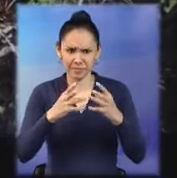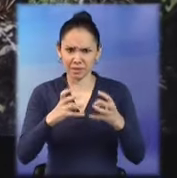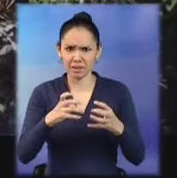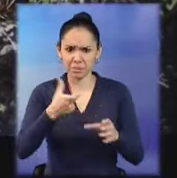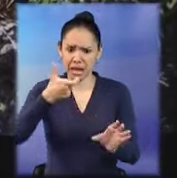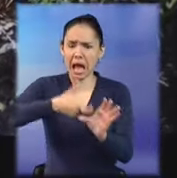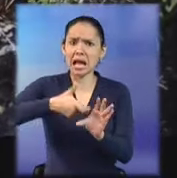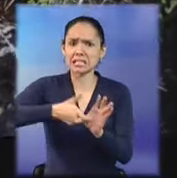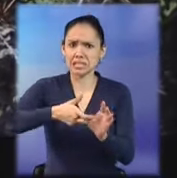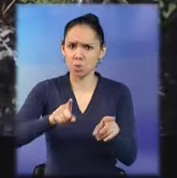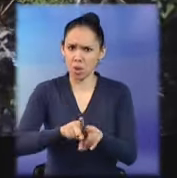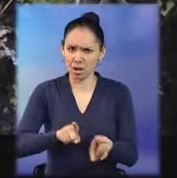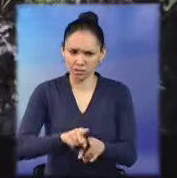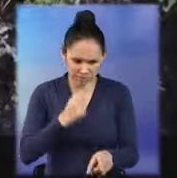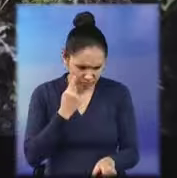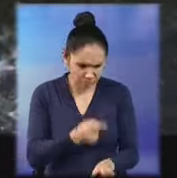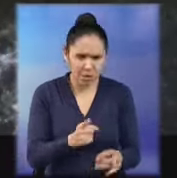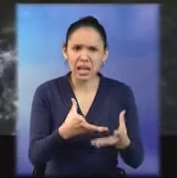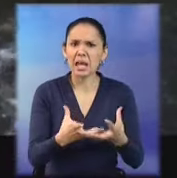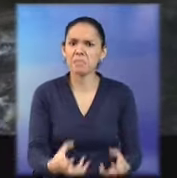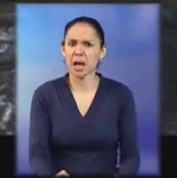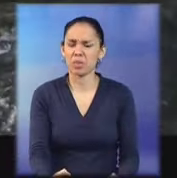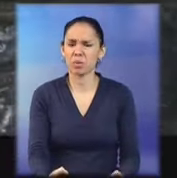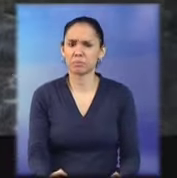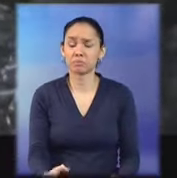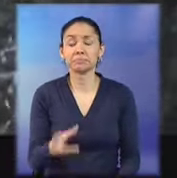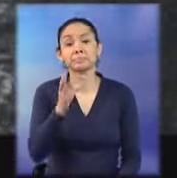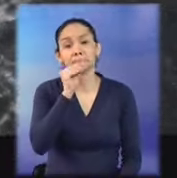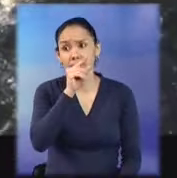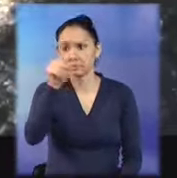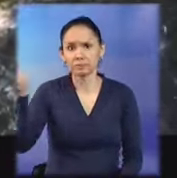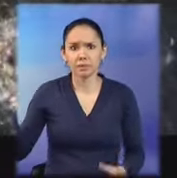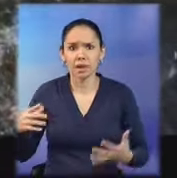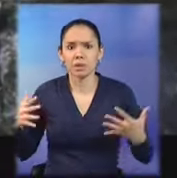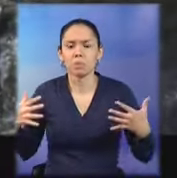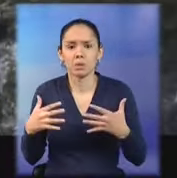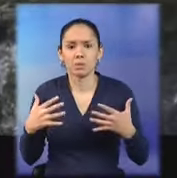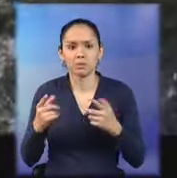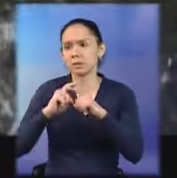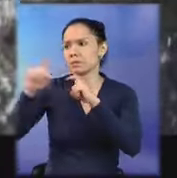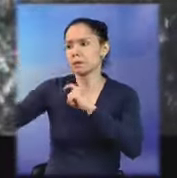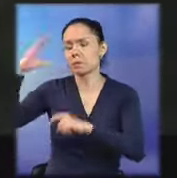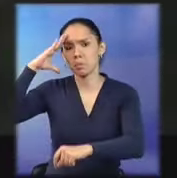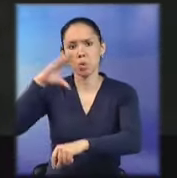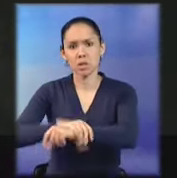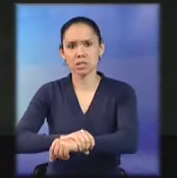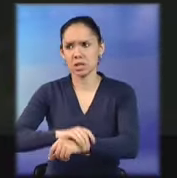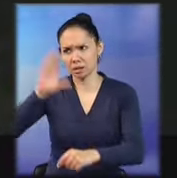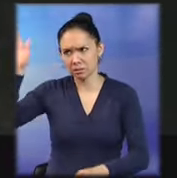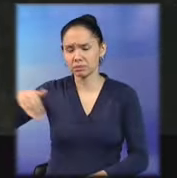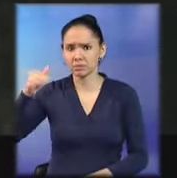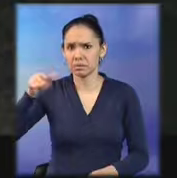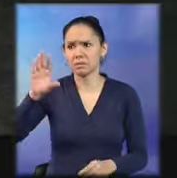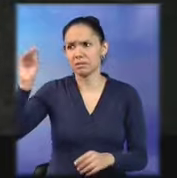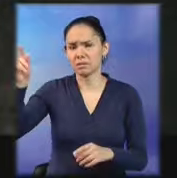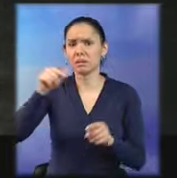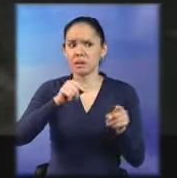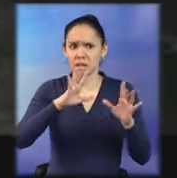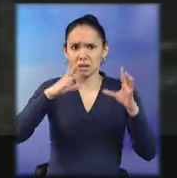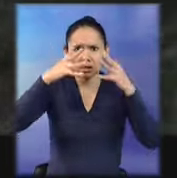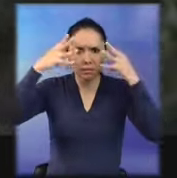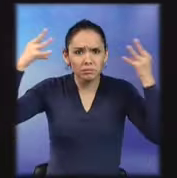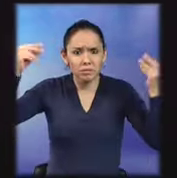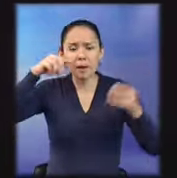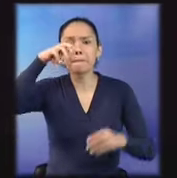combustible que no está quemado. Los pobladores atemorizados llamaron a la policía. Para verificar la existencia de